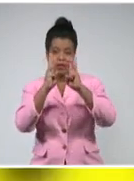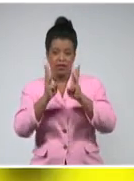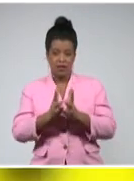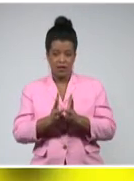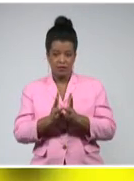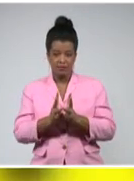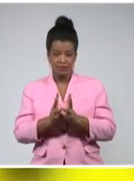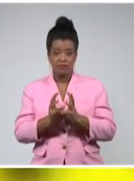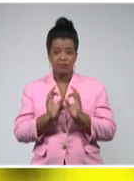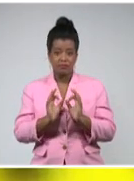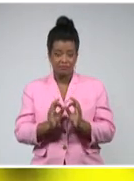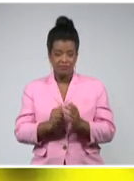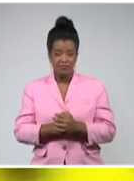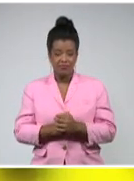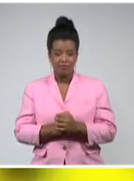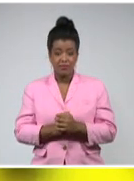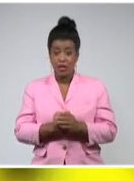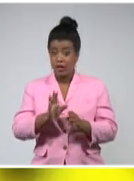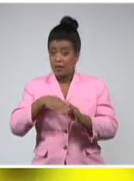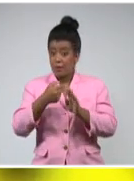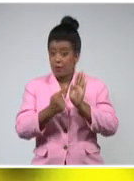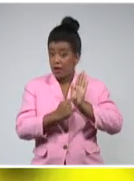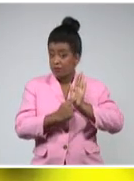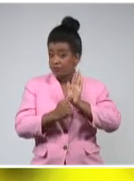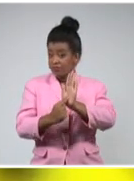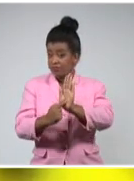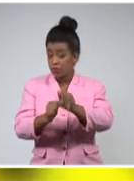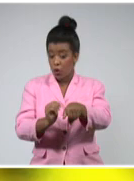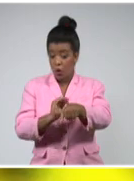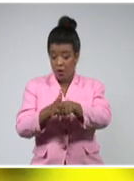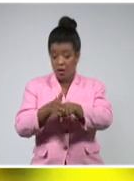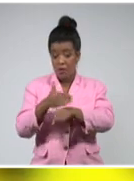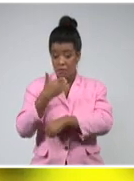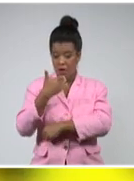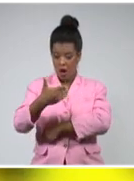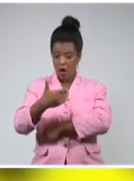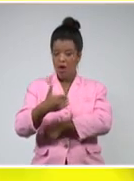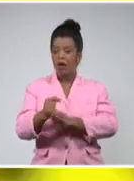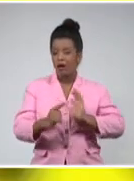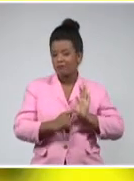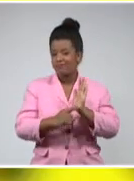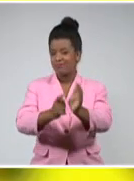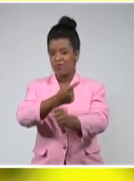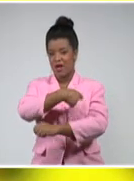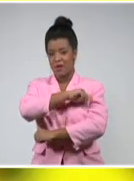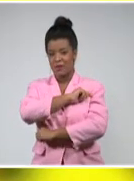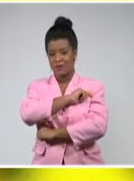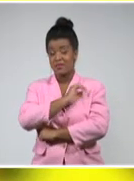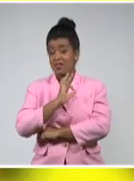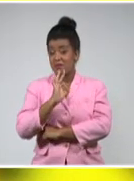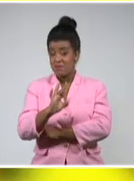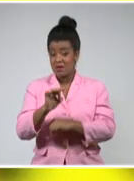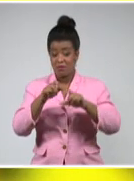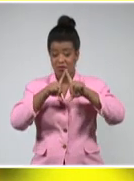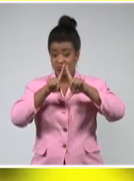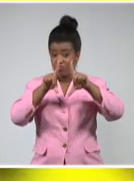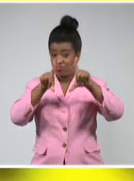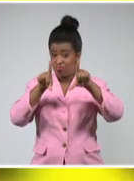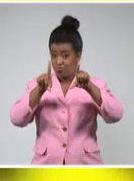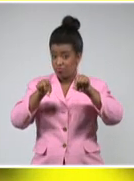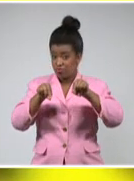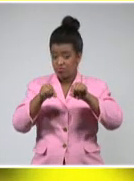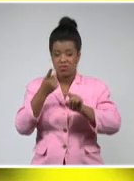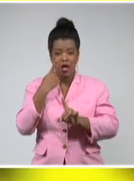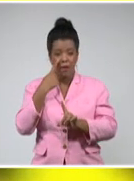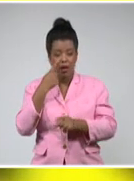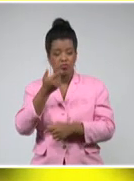y será presentado en cuanto la situación lo permita. Por lo tanto, y para bienes, esta publicación es un válido testimonio